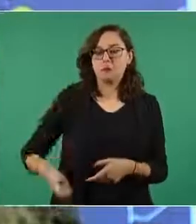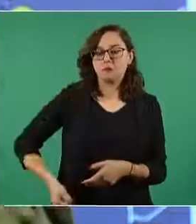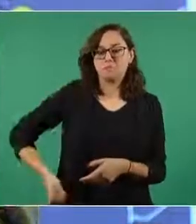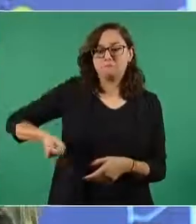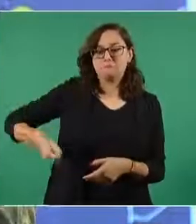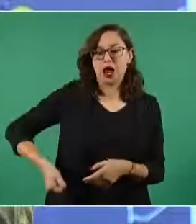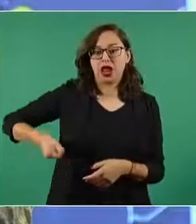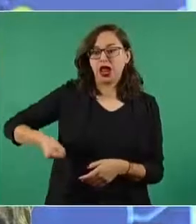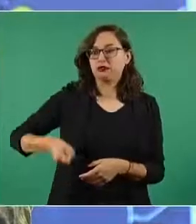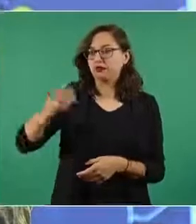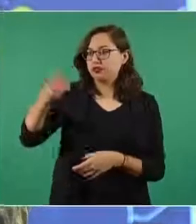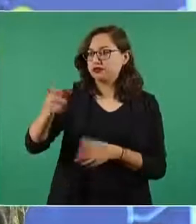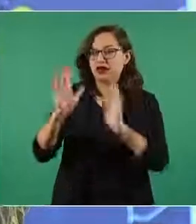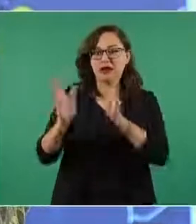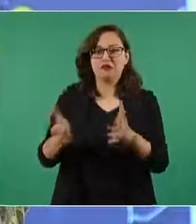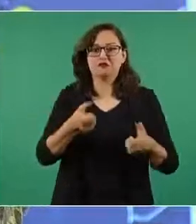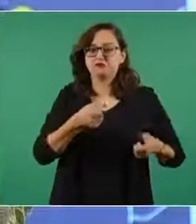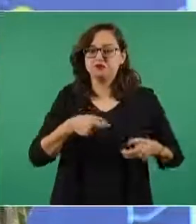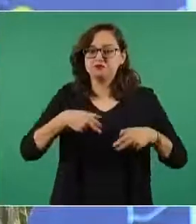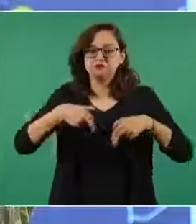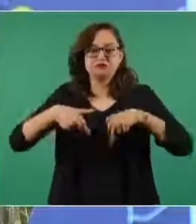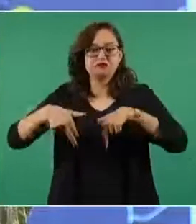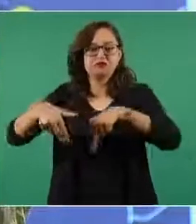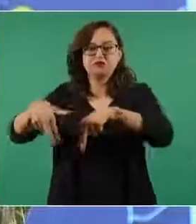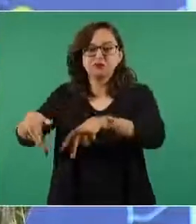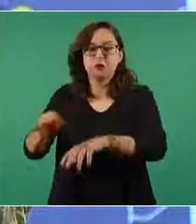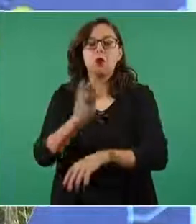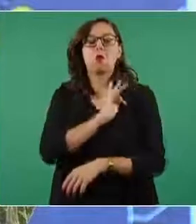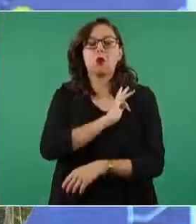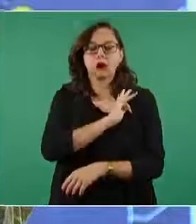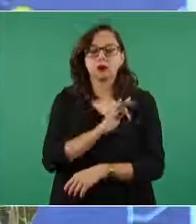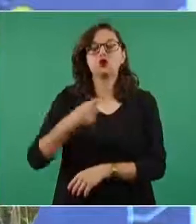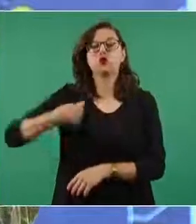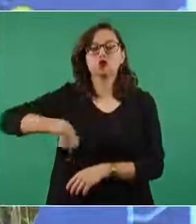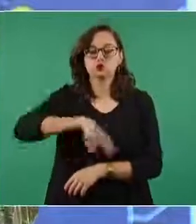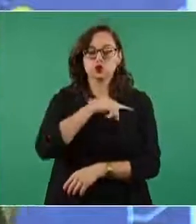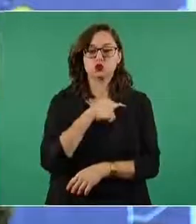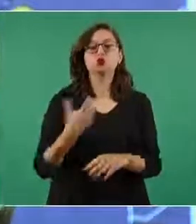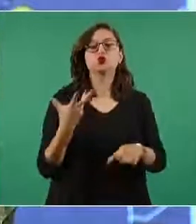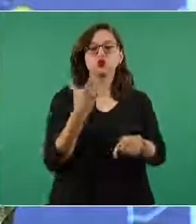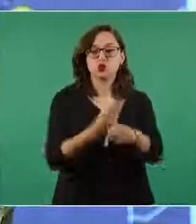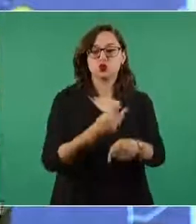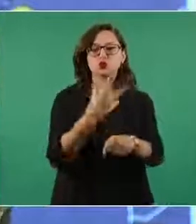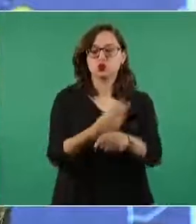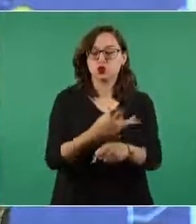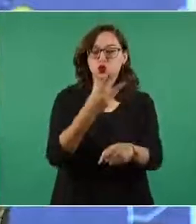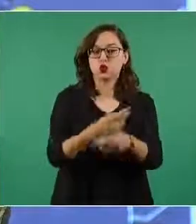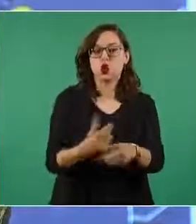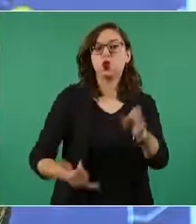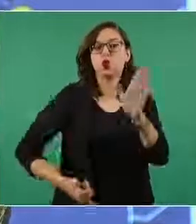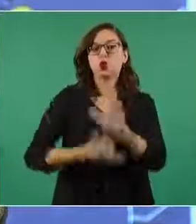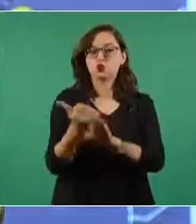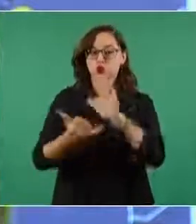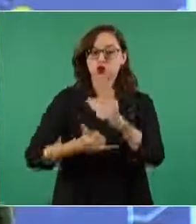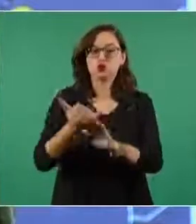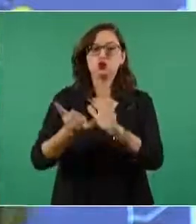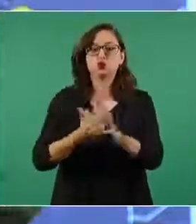nosotros estamos construyendo la estación de ferrocarril suburbano con tres andenes y una vía doble